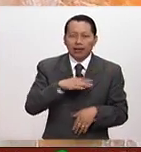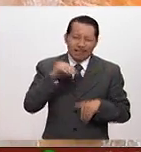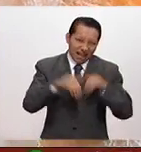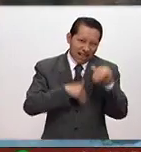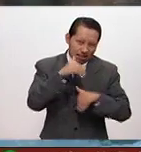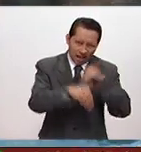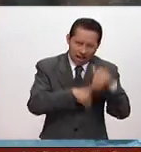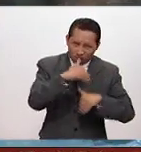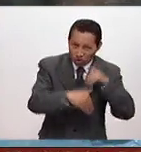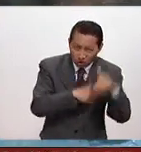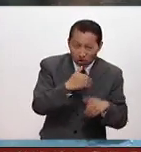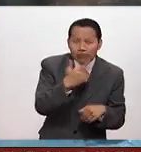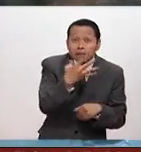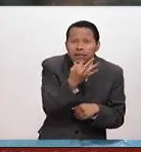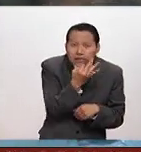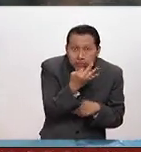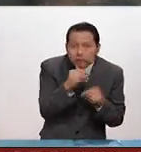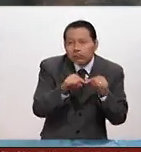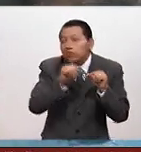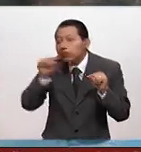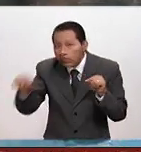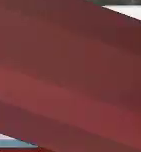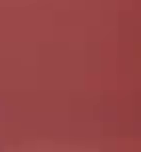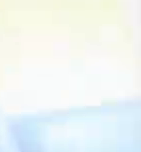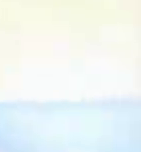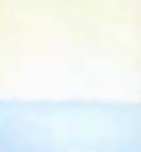nadada y a los cinco minutos otra o al día siguiente y a la final.